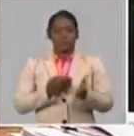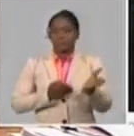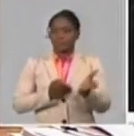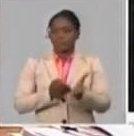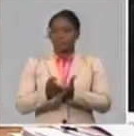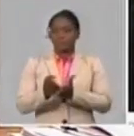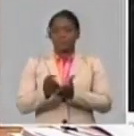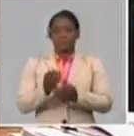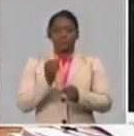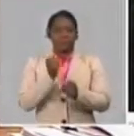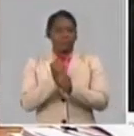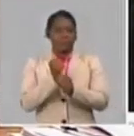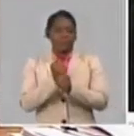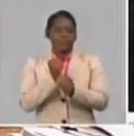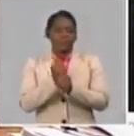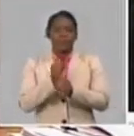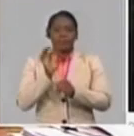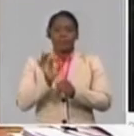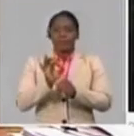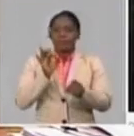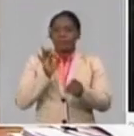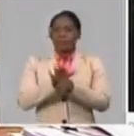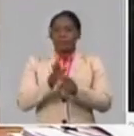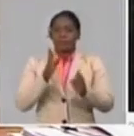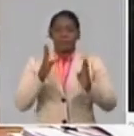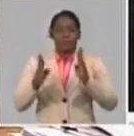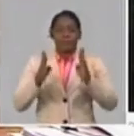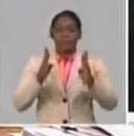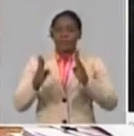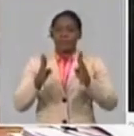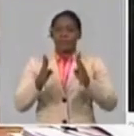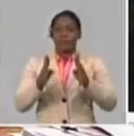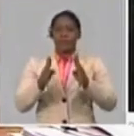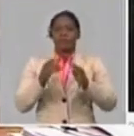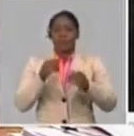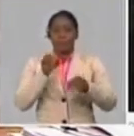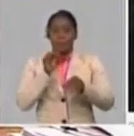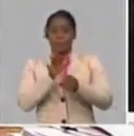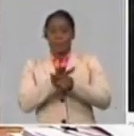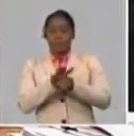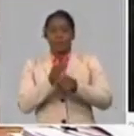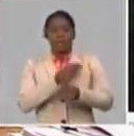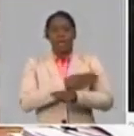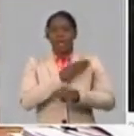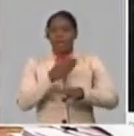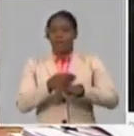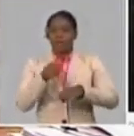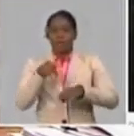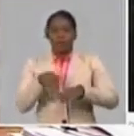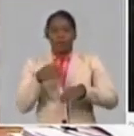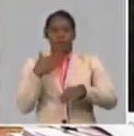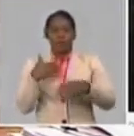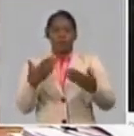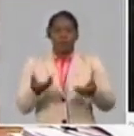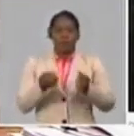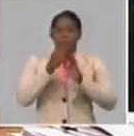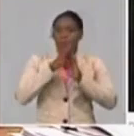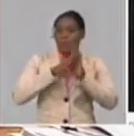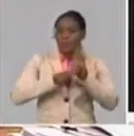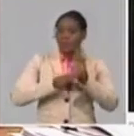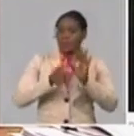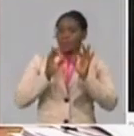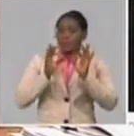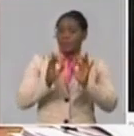participación desde la etapa propositiva y posteriormente en la implementación del paquete de medidas que en los